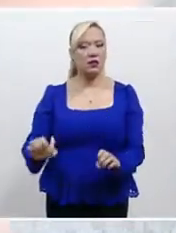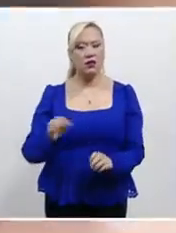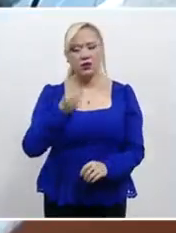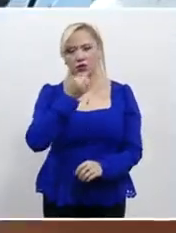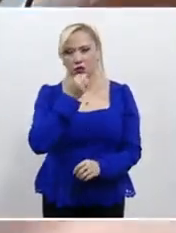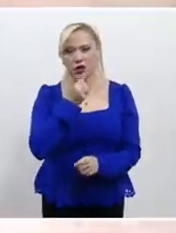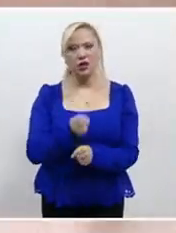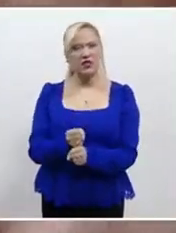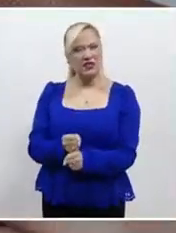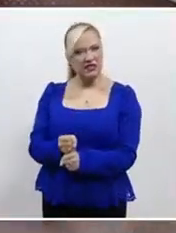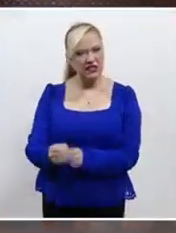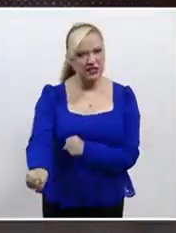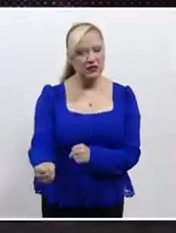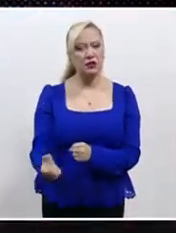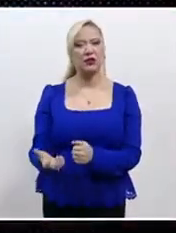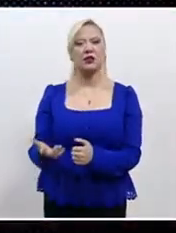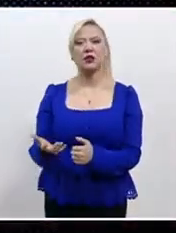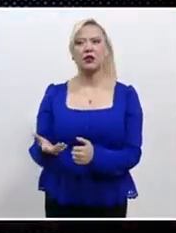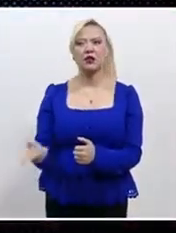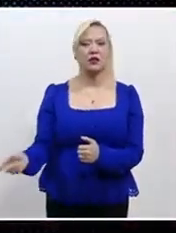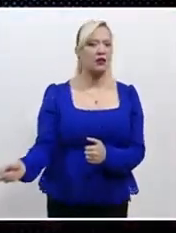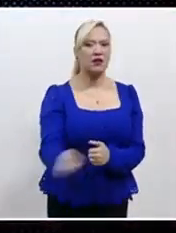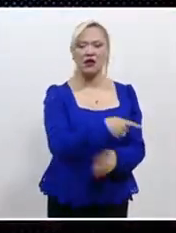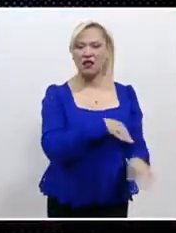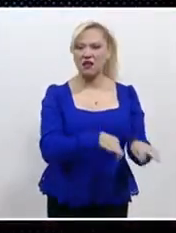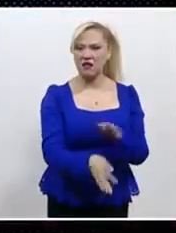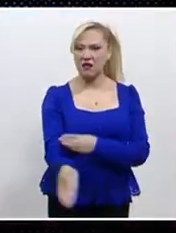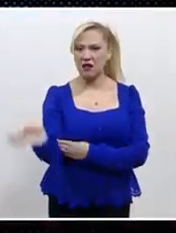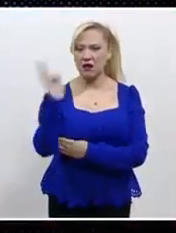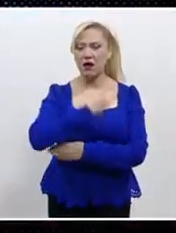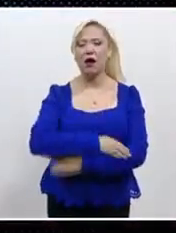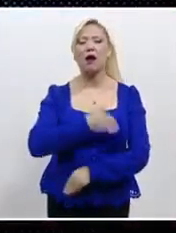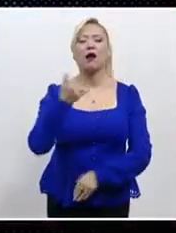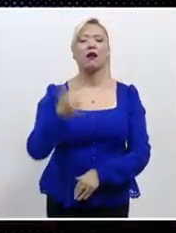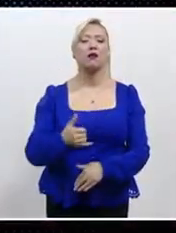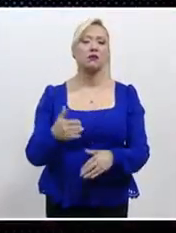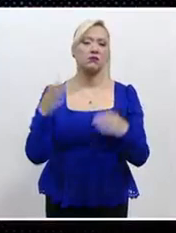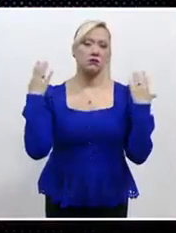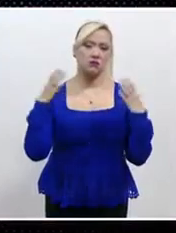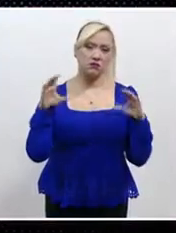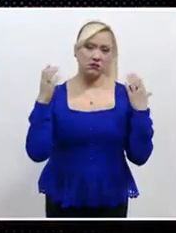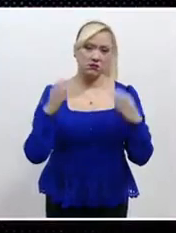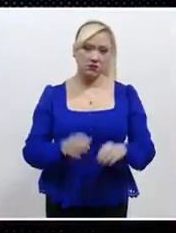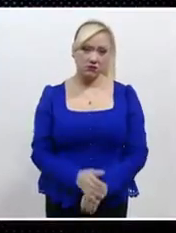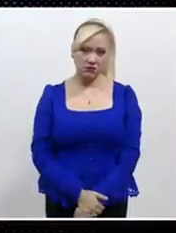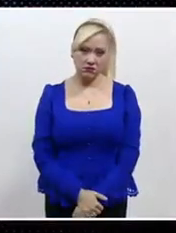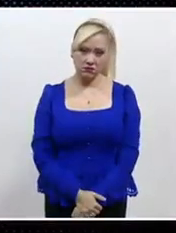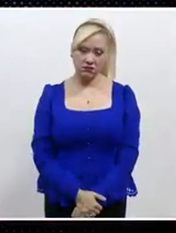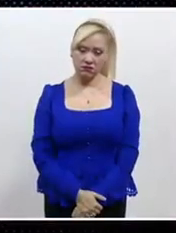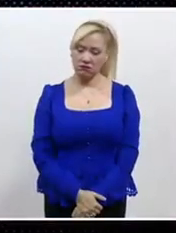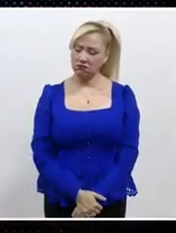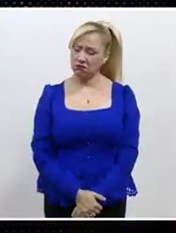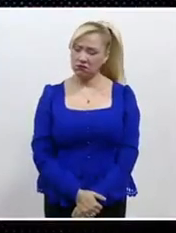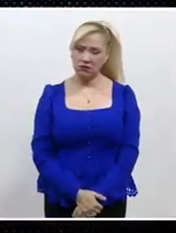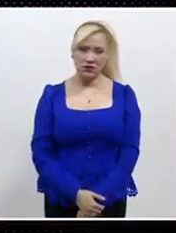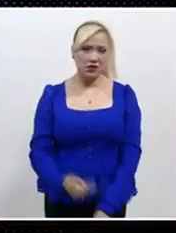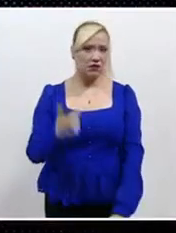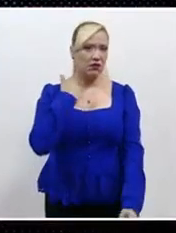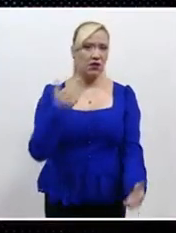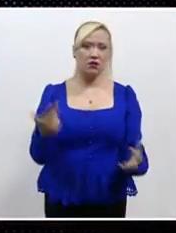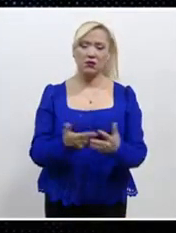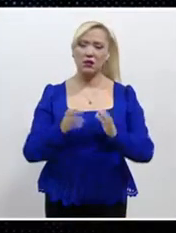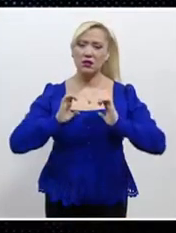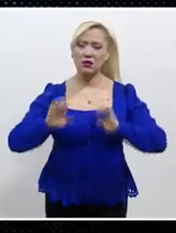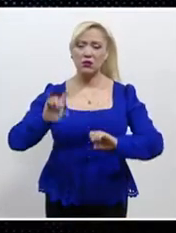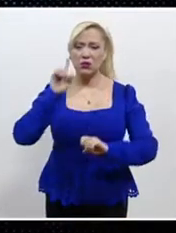y trata de menores. El feminicidio de 6 a 7, es decir, aquellas circunstancias en las que por motivo de